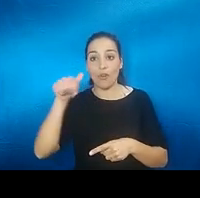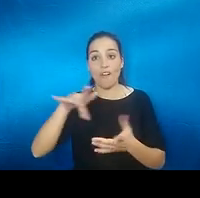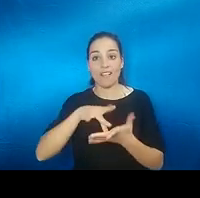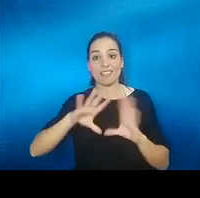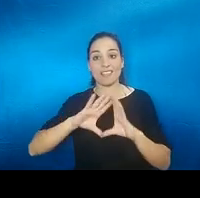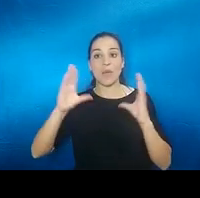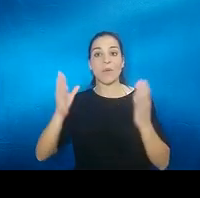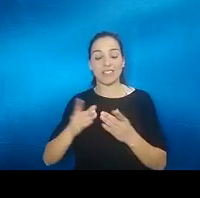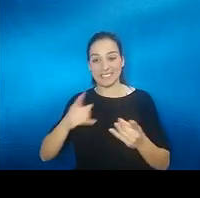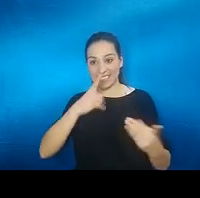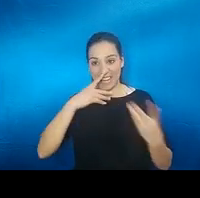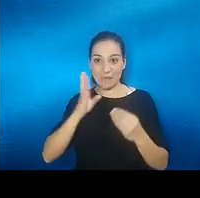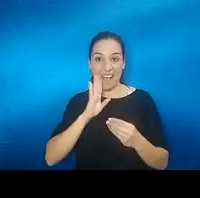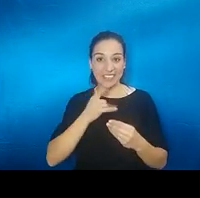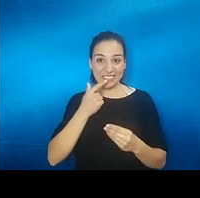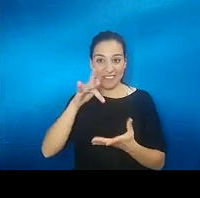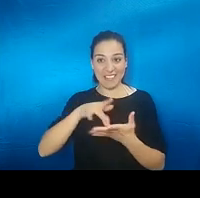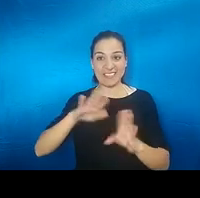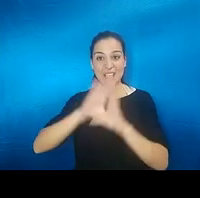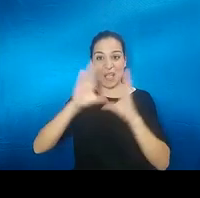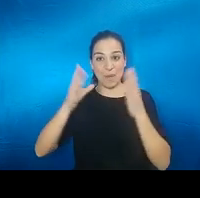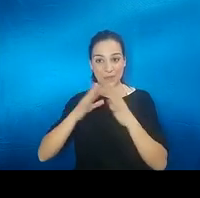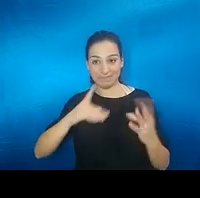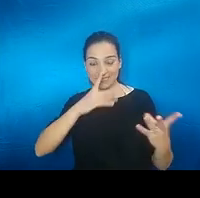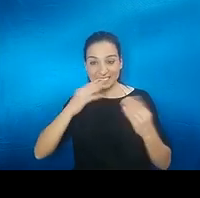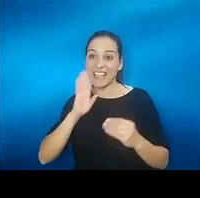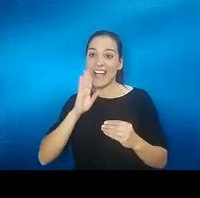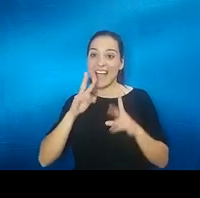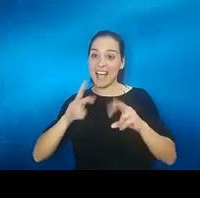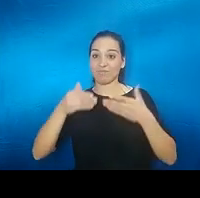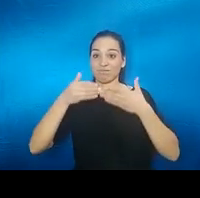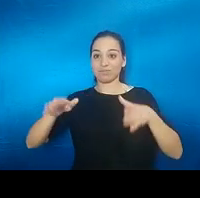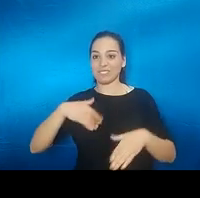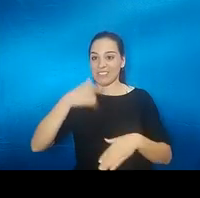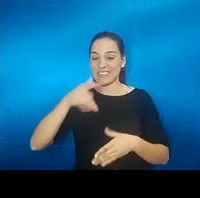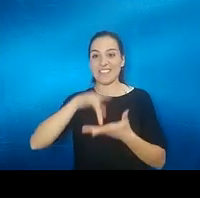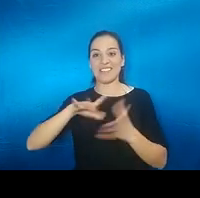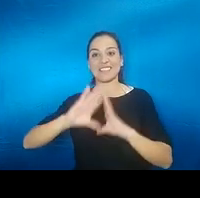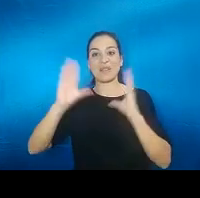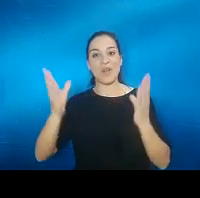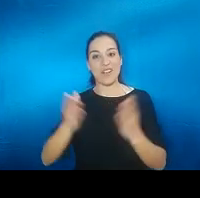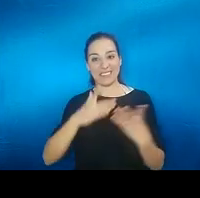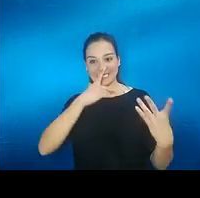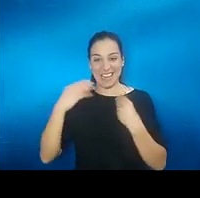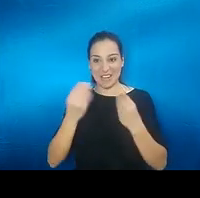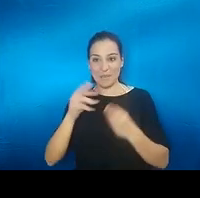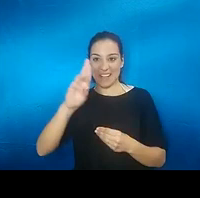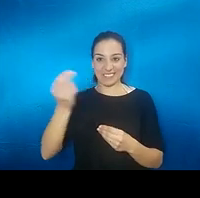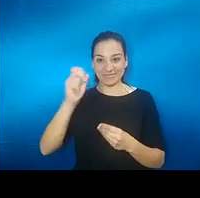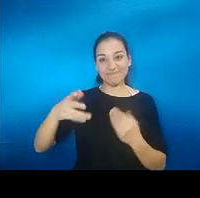nomia sí, sí lo he dicho al principio perdón cuando hemos empezado era el día más con Rubén quedamos por eso